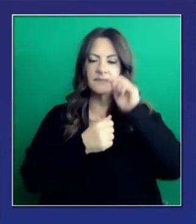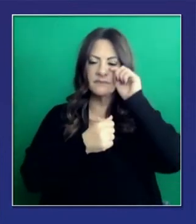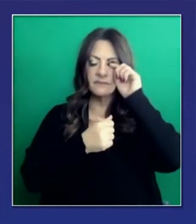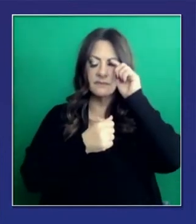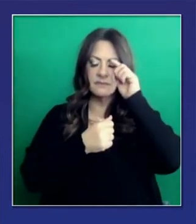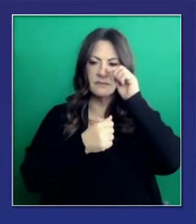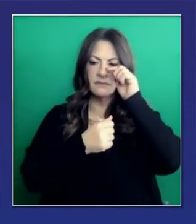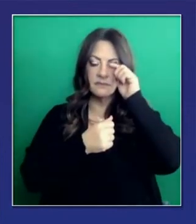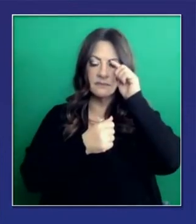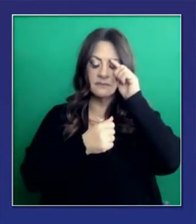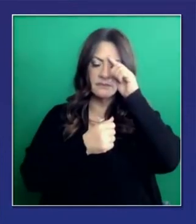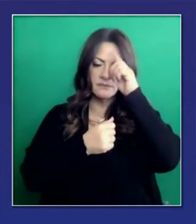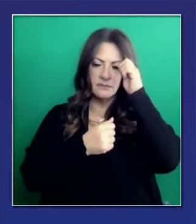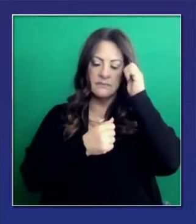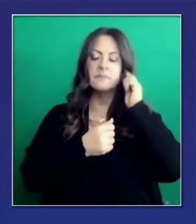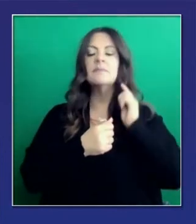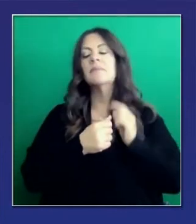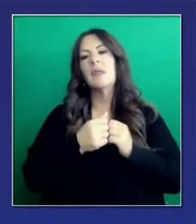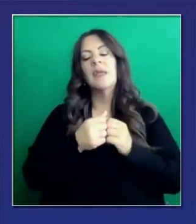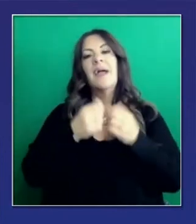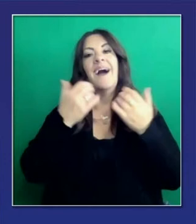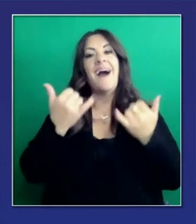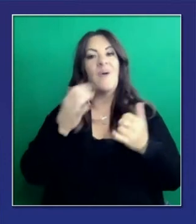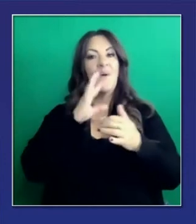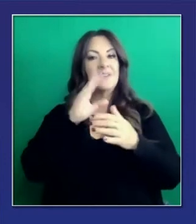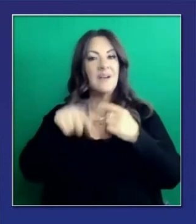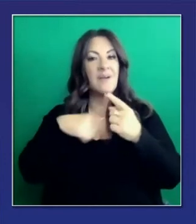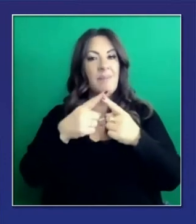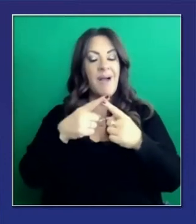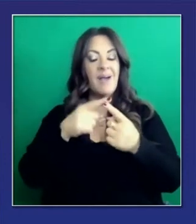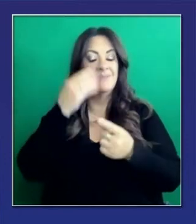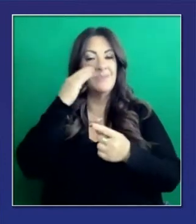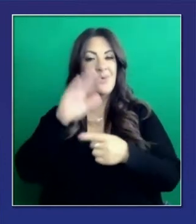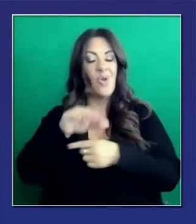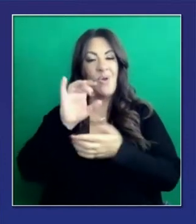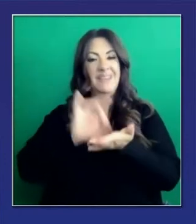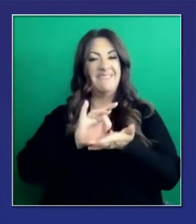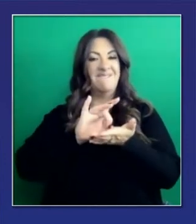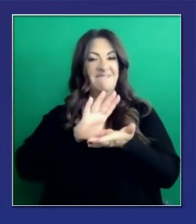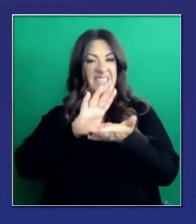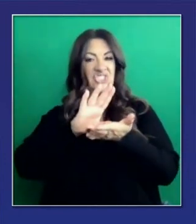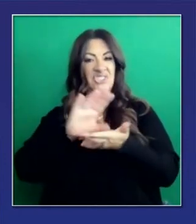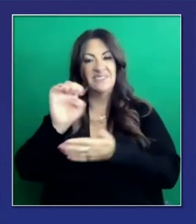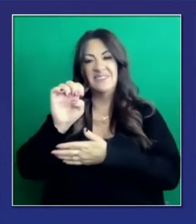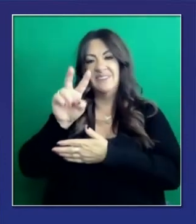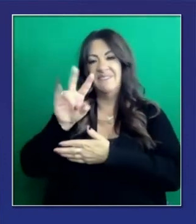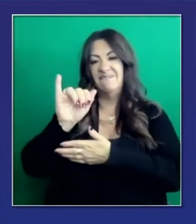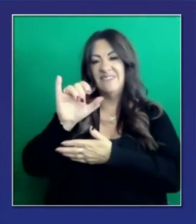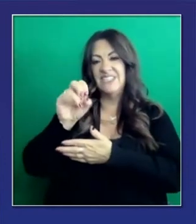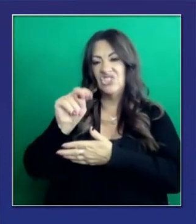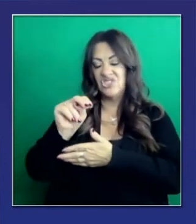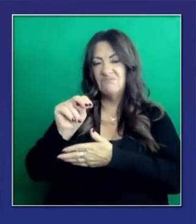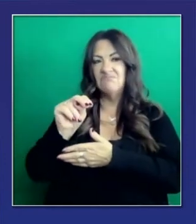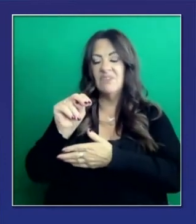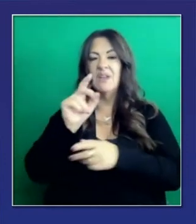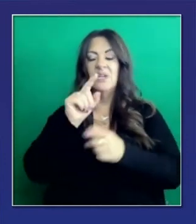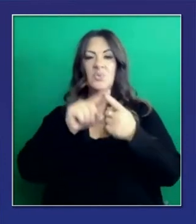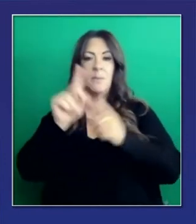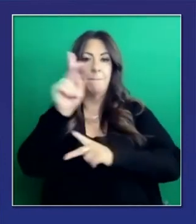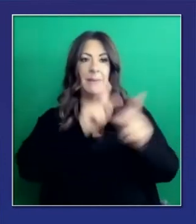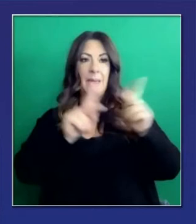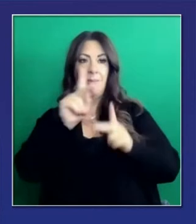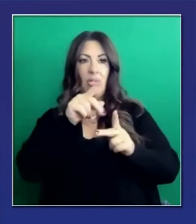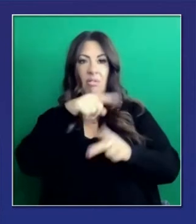de extender la protección de desalojos en el estado de California y acabamos de anunciar hace unos minutos